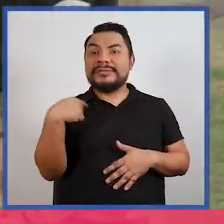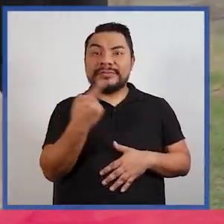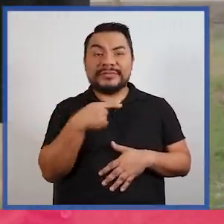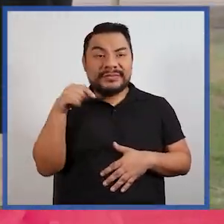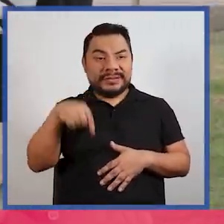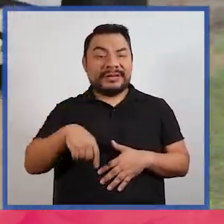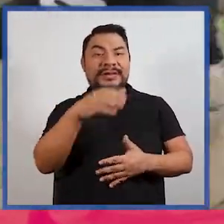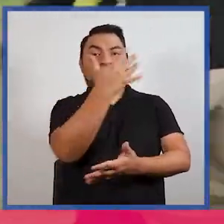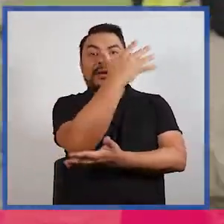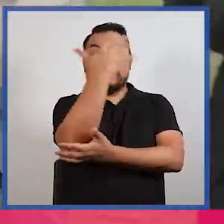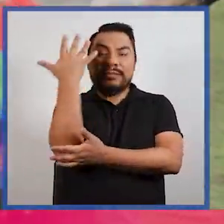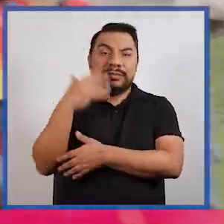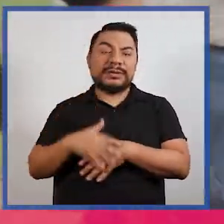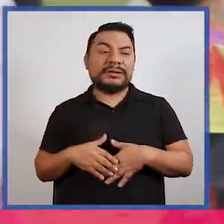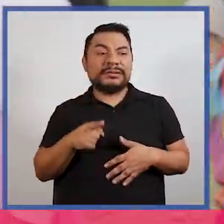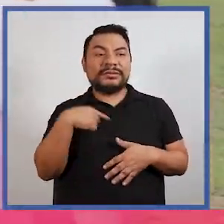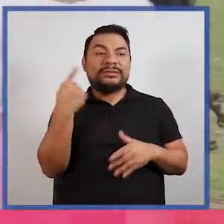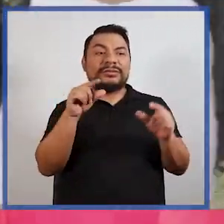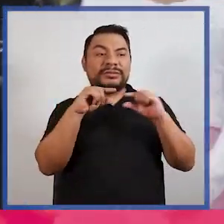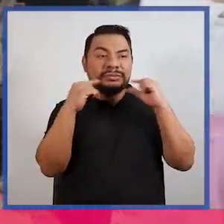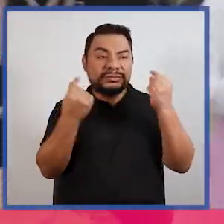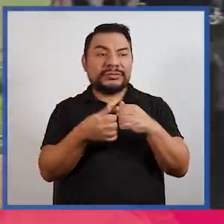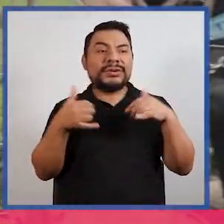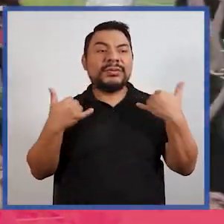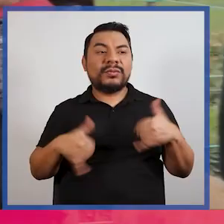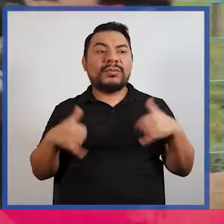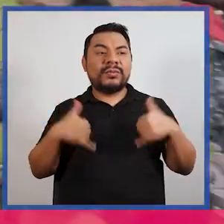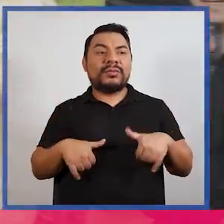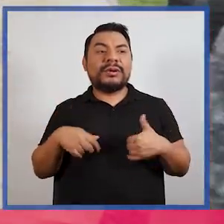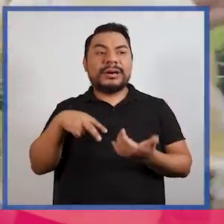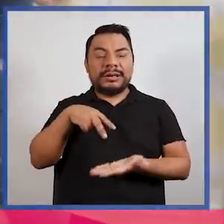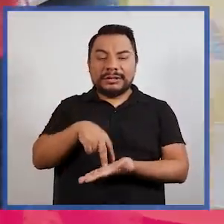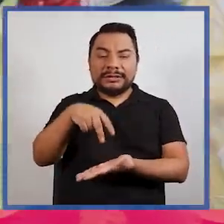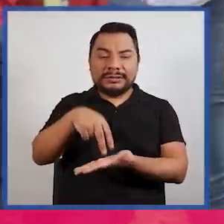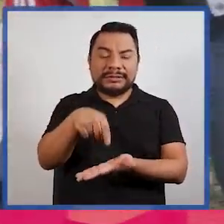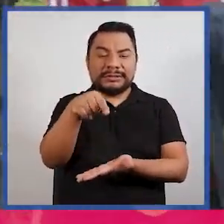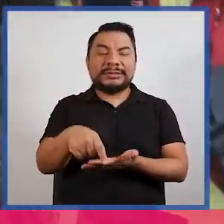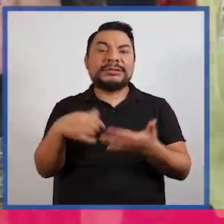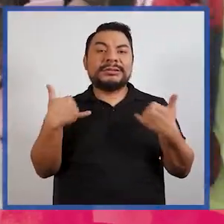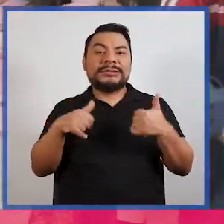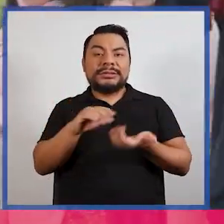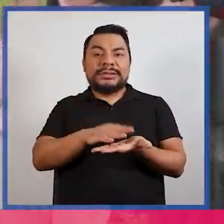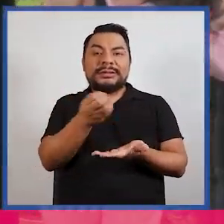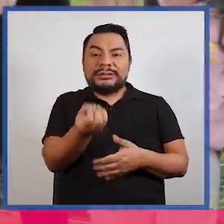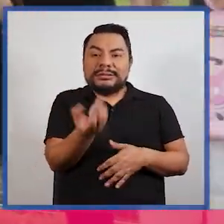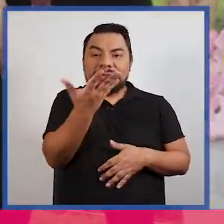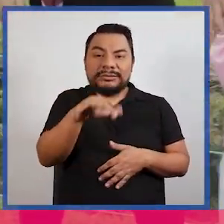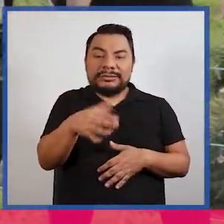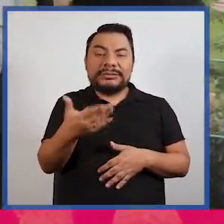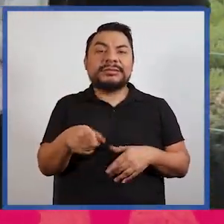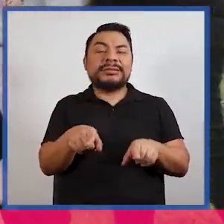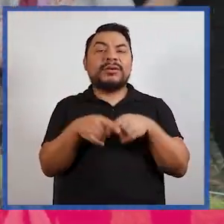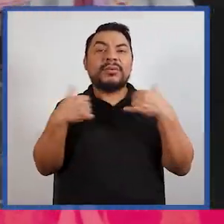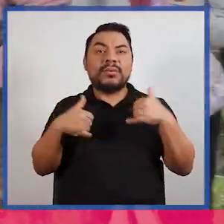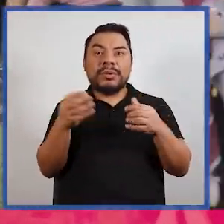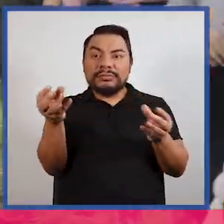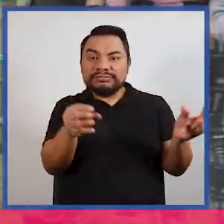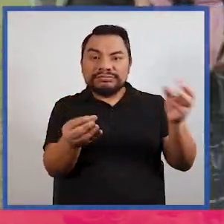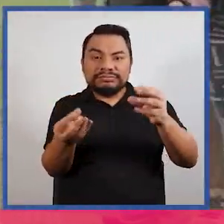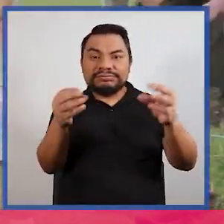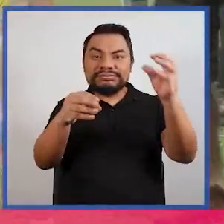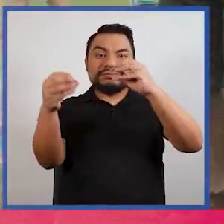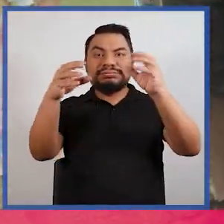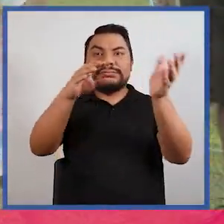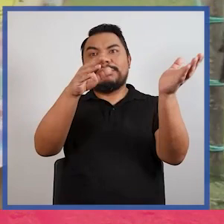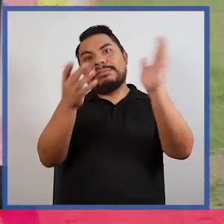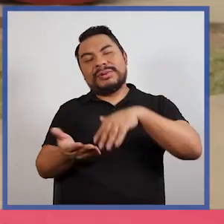en el parque, con todos los grupos, jugamos mundo, jugamos yaces, jugamos yenga, o sea los escape